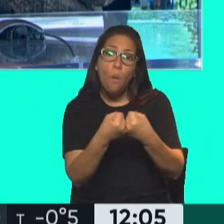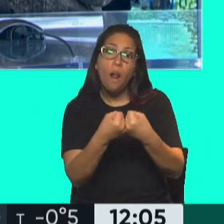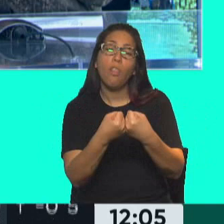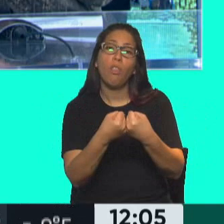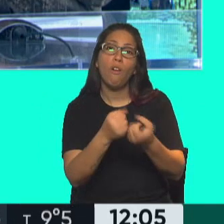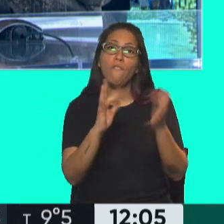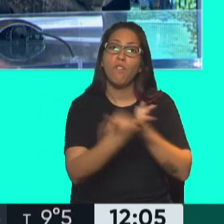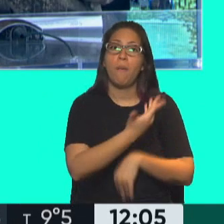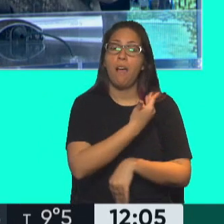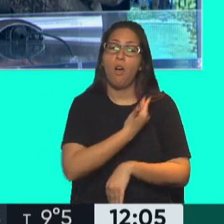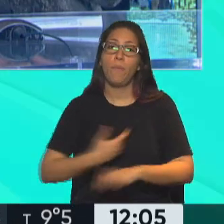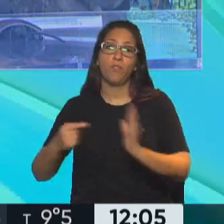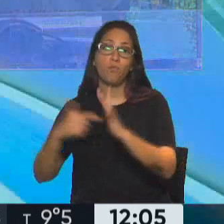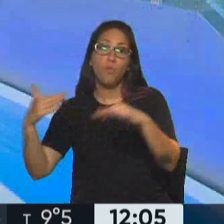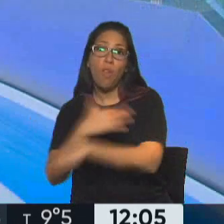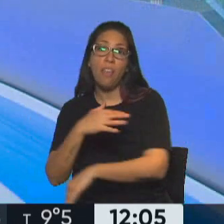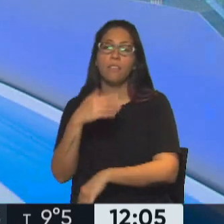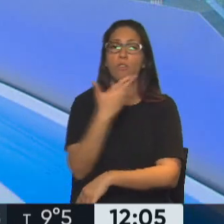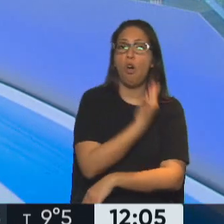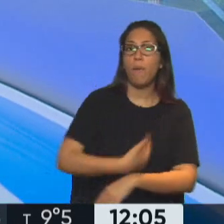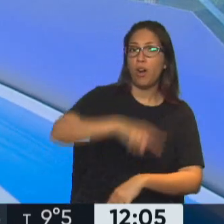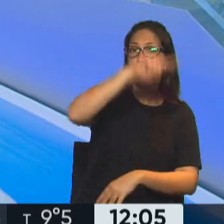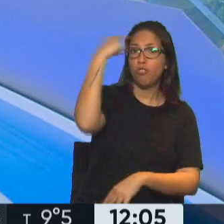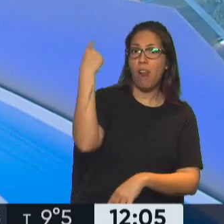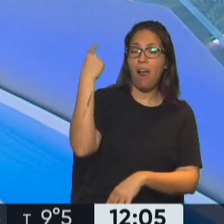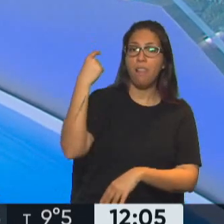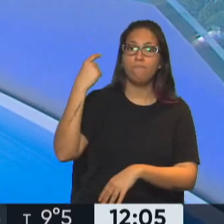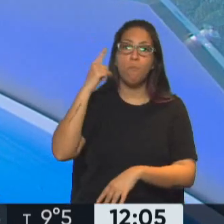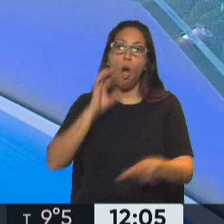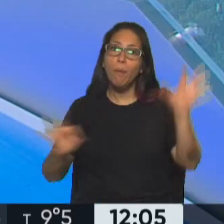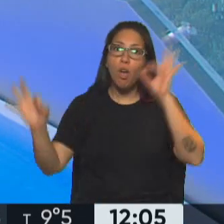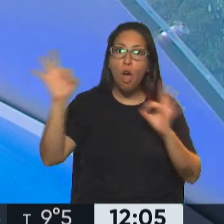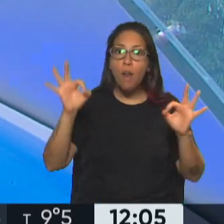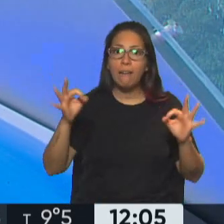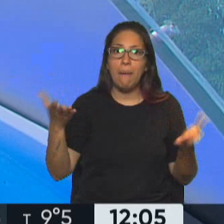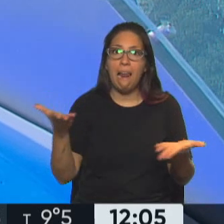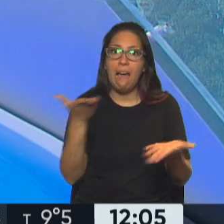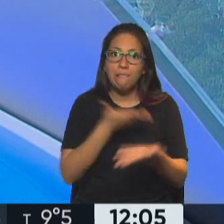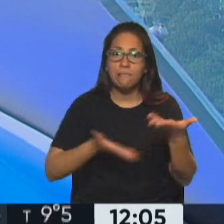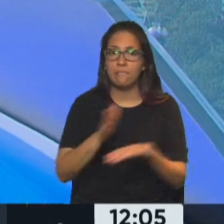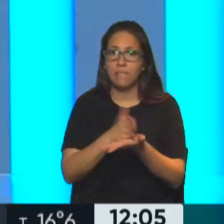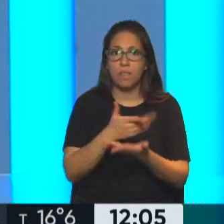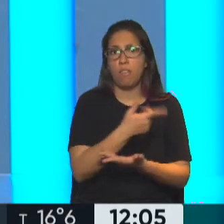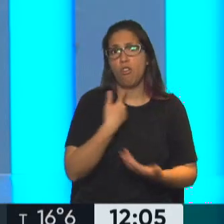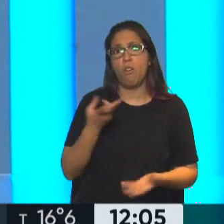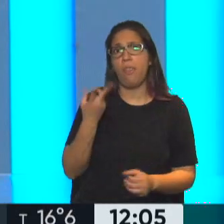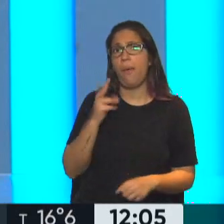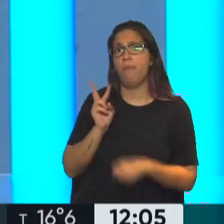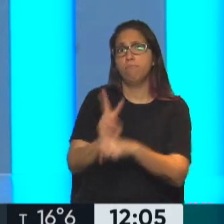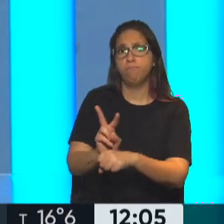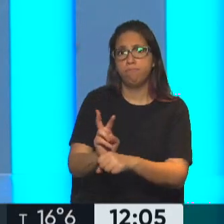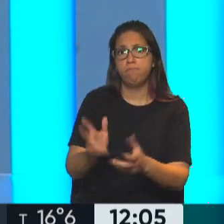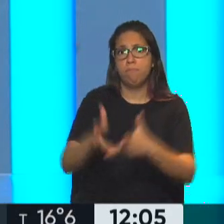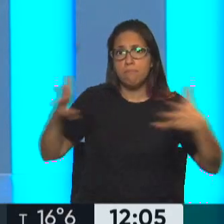la postura del gobierno de la ciudad y la postura del gobierno nacional, que recordemos, reforzó la custodia de la vicepresidenta de la Nación, de